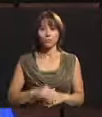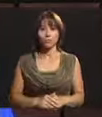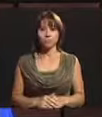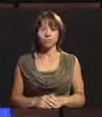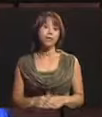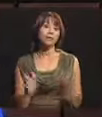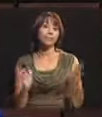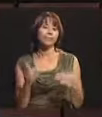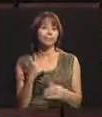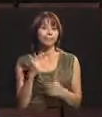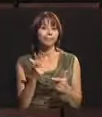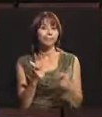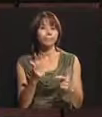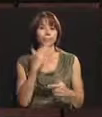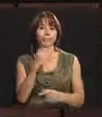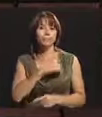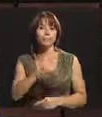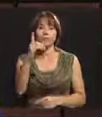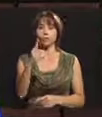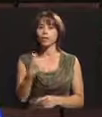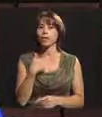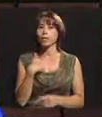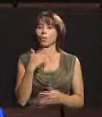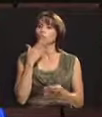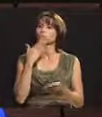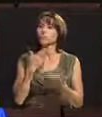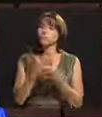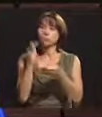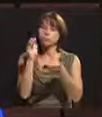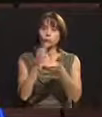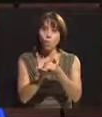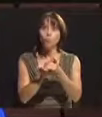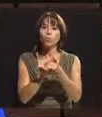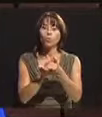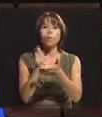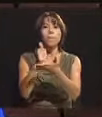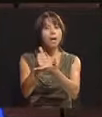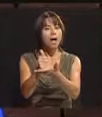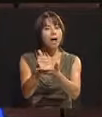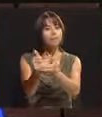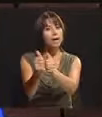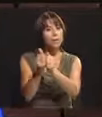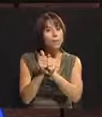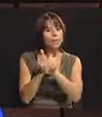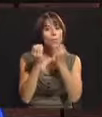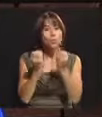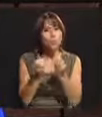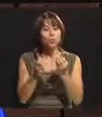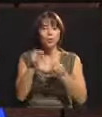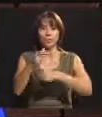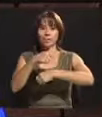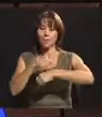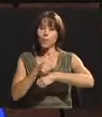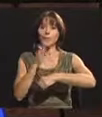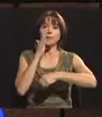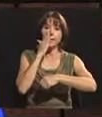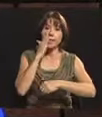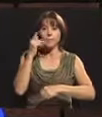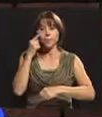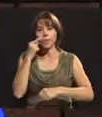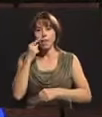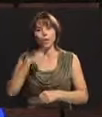por fortuna y gracias a Dios, con un buen esposo que me ha acompañado mucho en esta maternidad-paternidad.